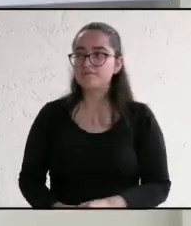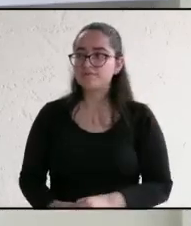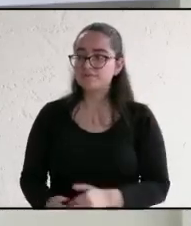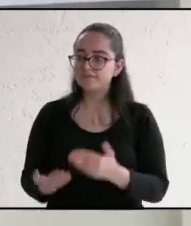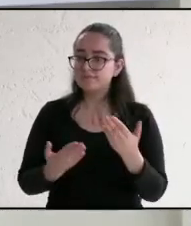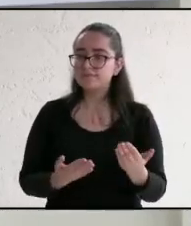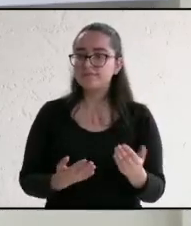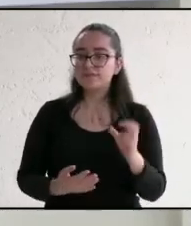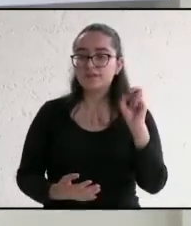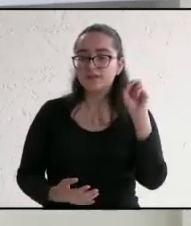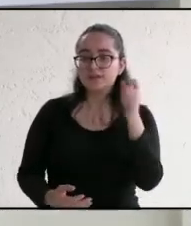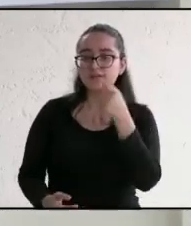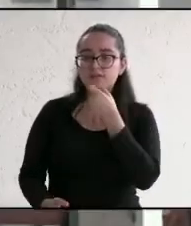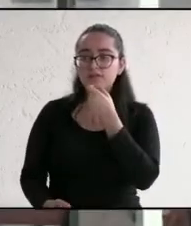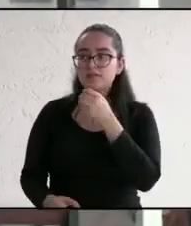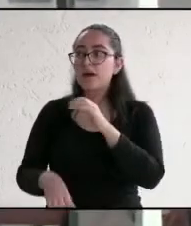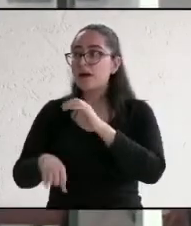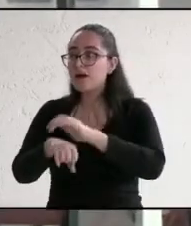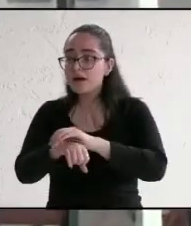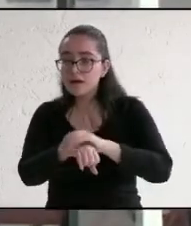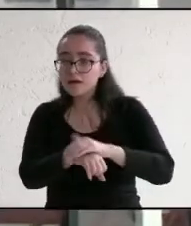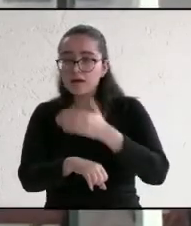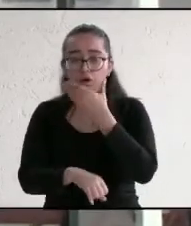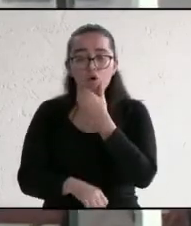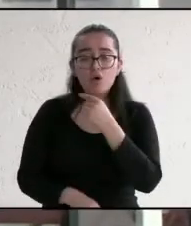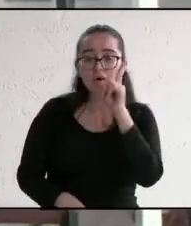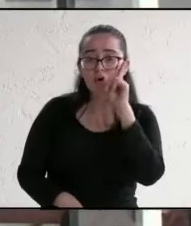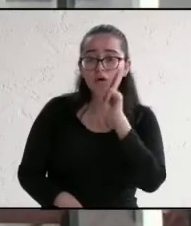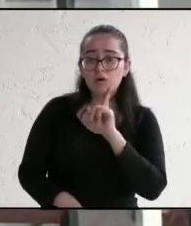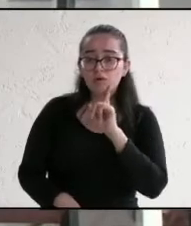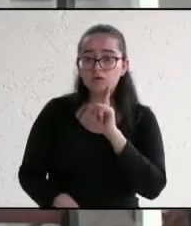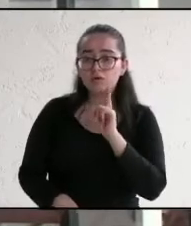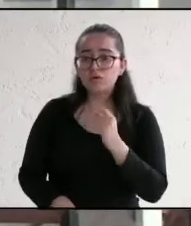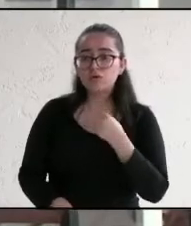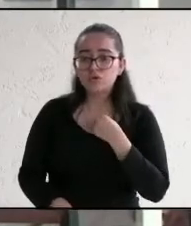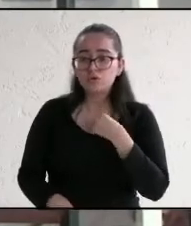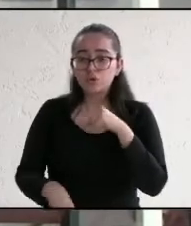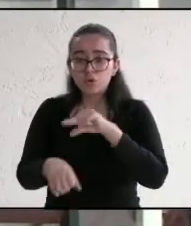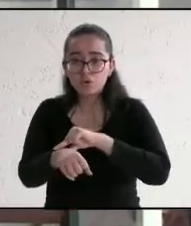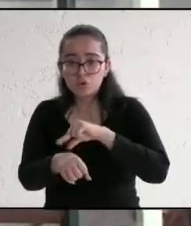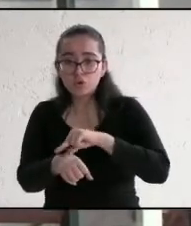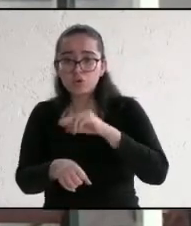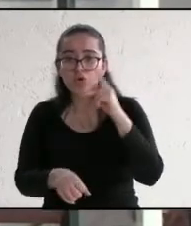tiene 30 segundos. Amigas, amigos, soy el doctor Pepe Utrera.